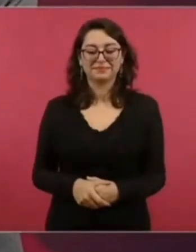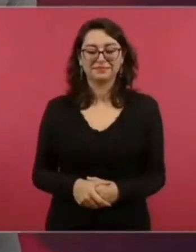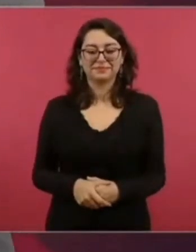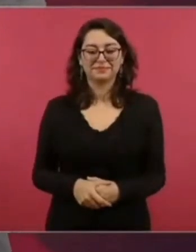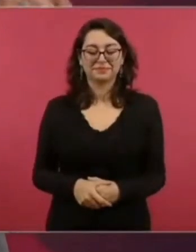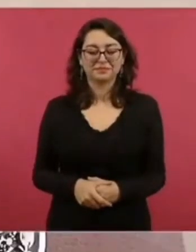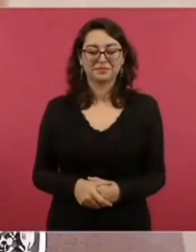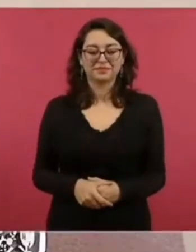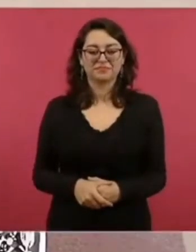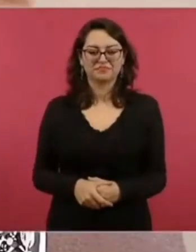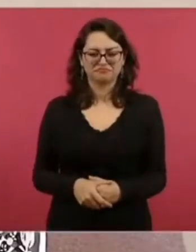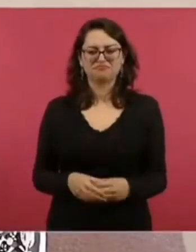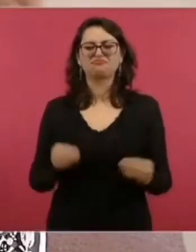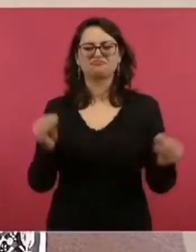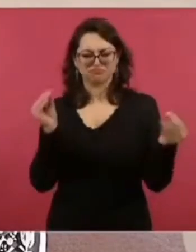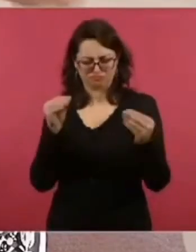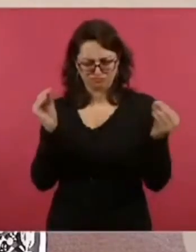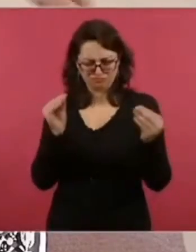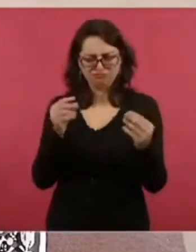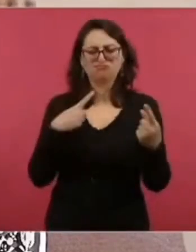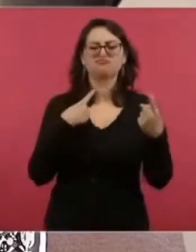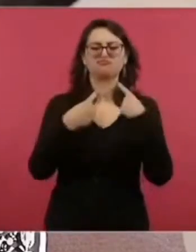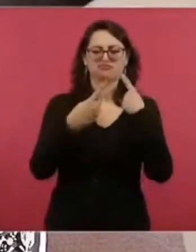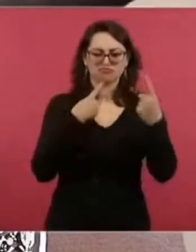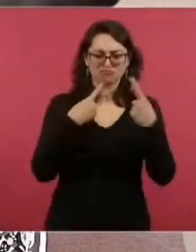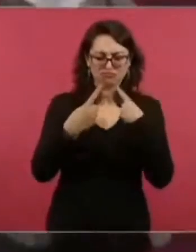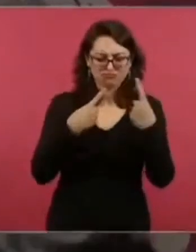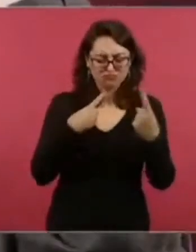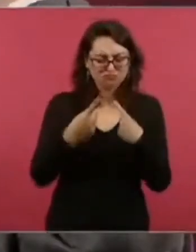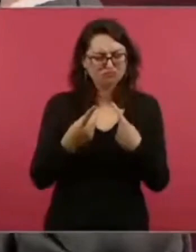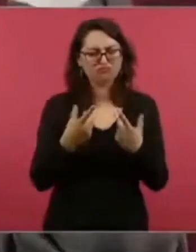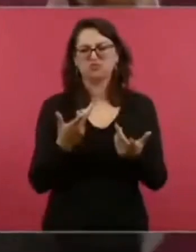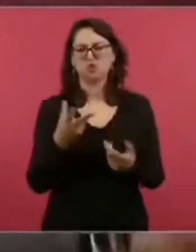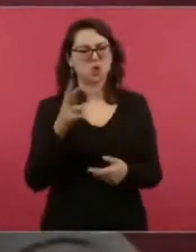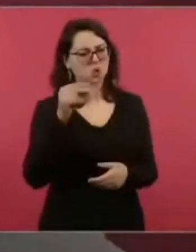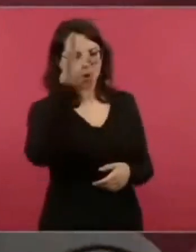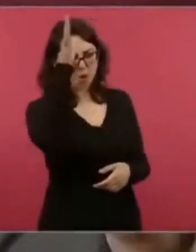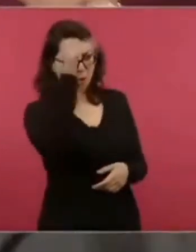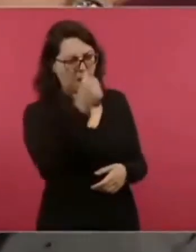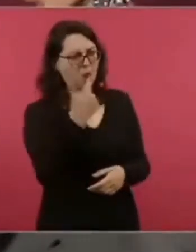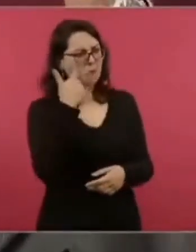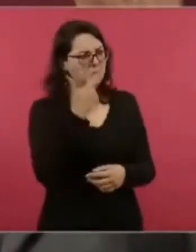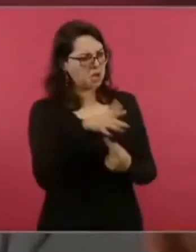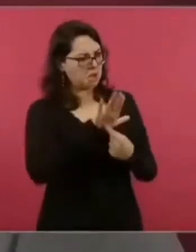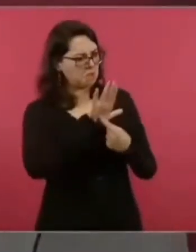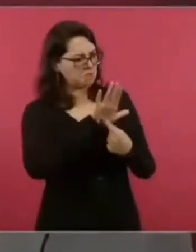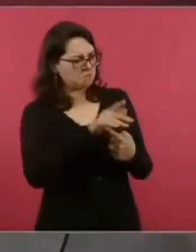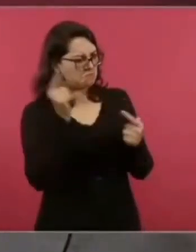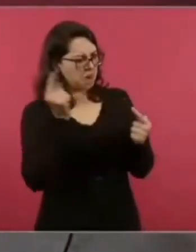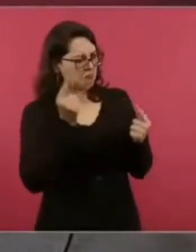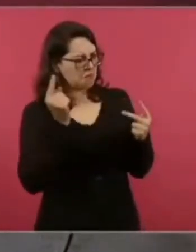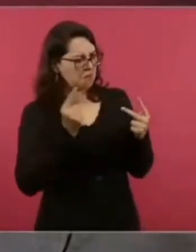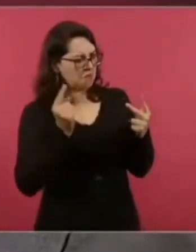Y sí, polemizar y decir, no estoy de acuerdo contigo y argumentar, ¿por qué?